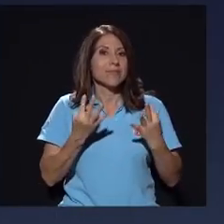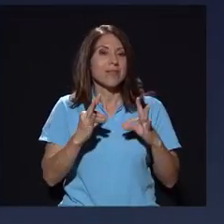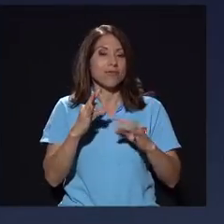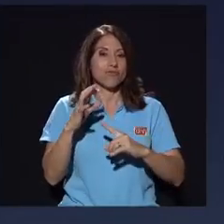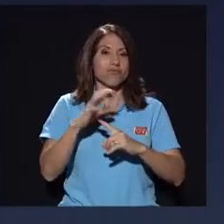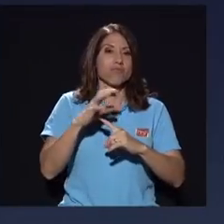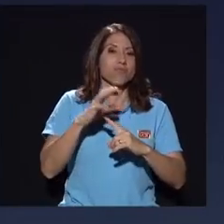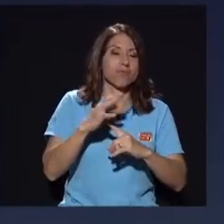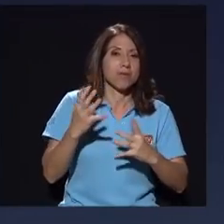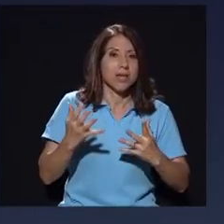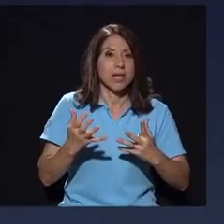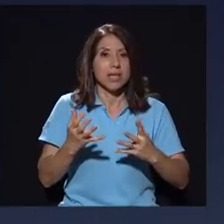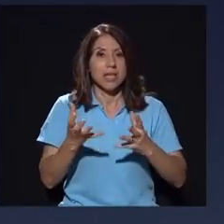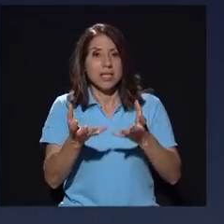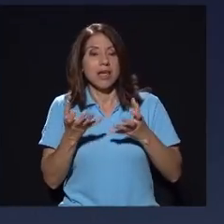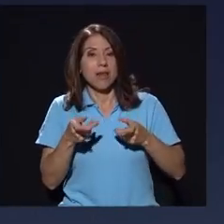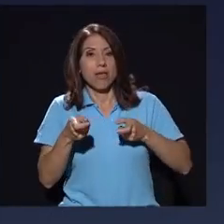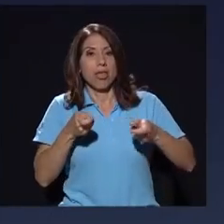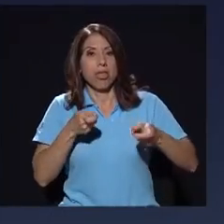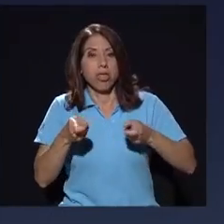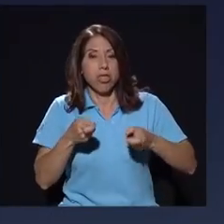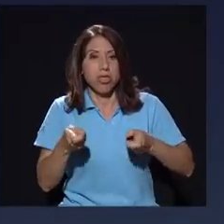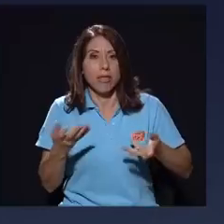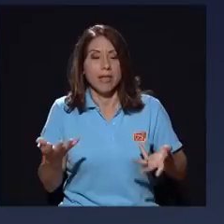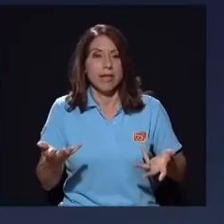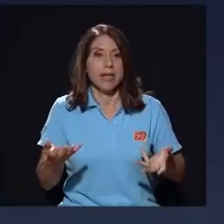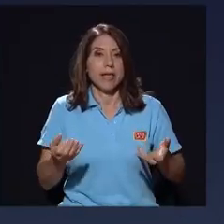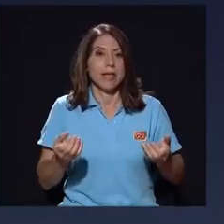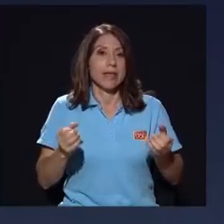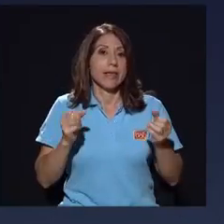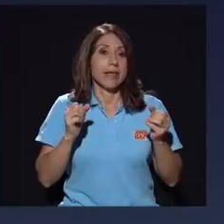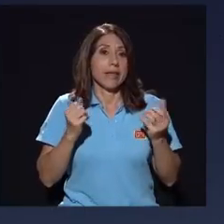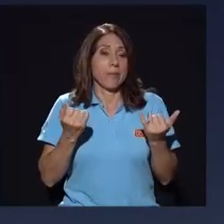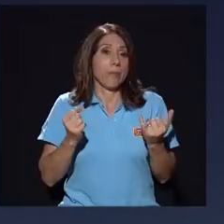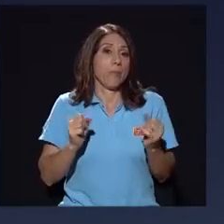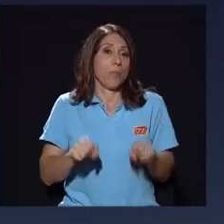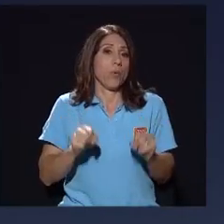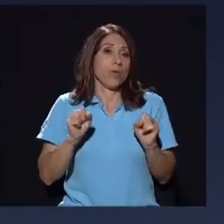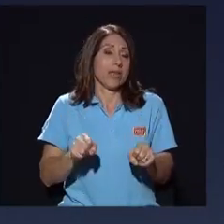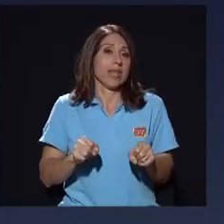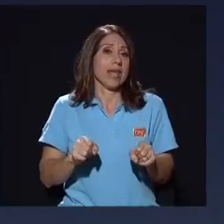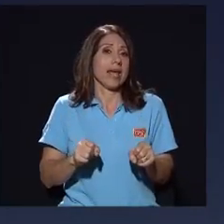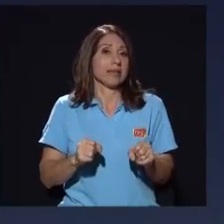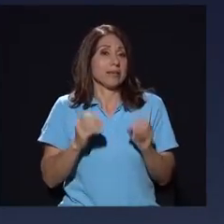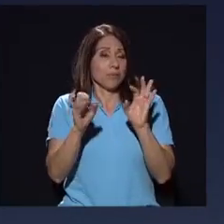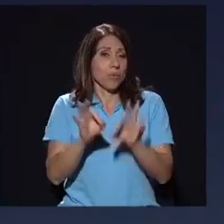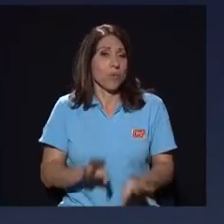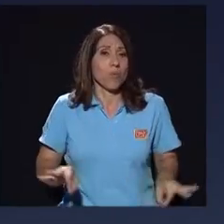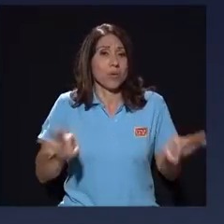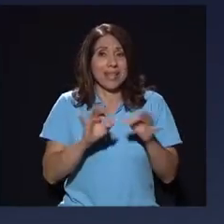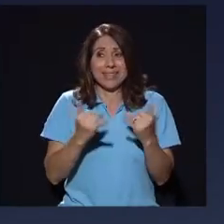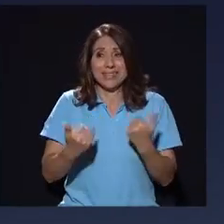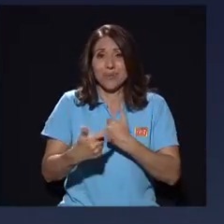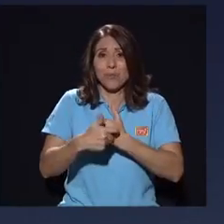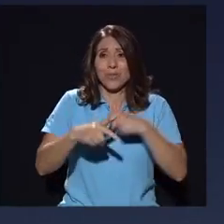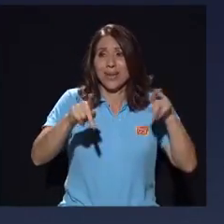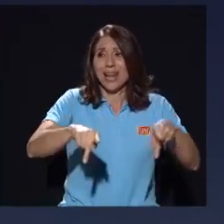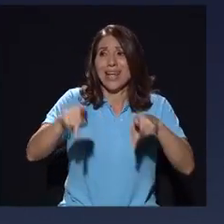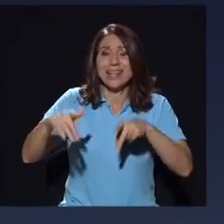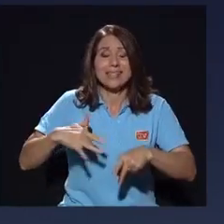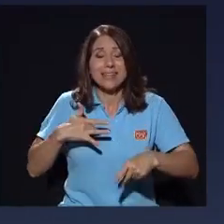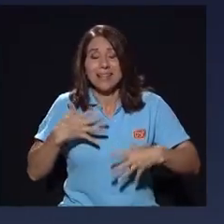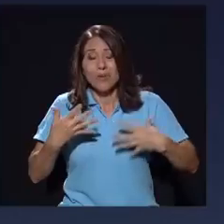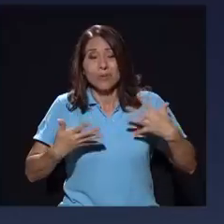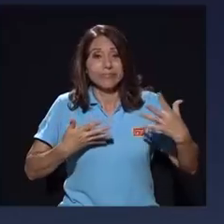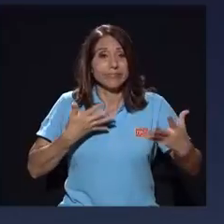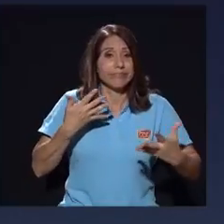populista cuasifascista que puede tomar mucho mucha relevancia en momentos de descontento ciudadano como este porque la gente tiene razón de